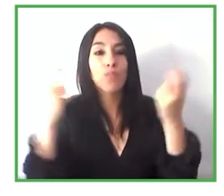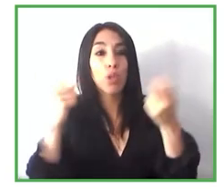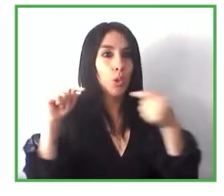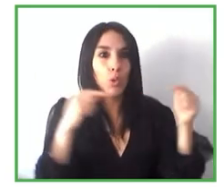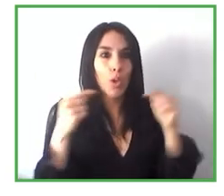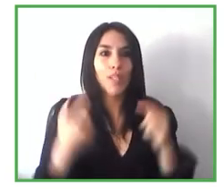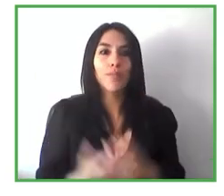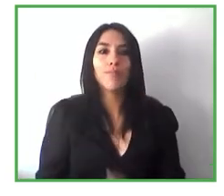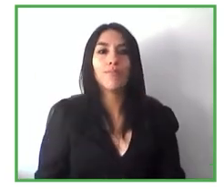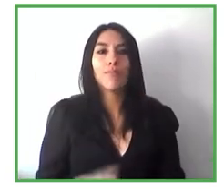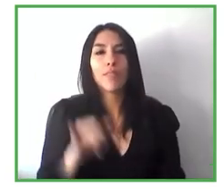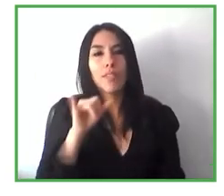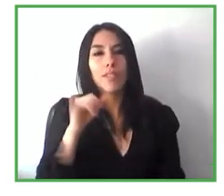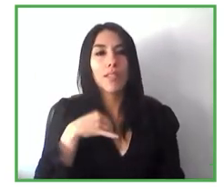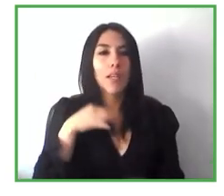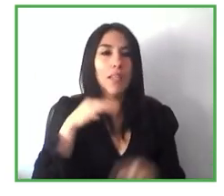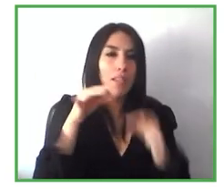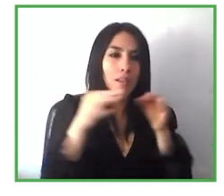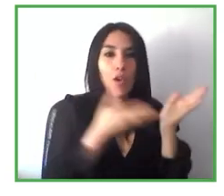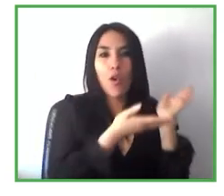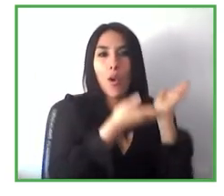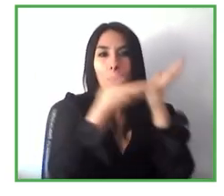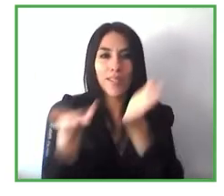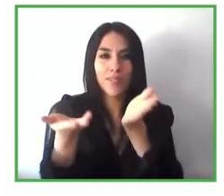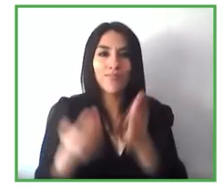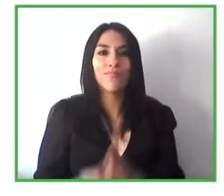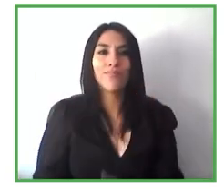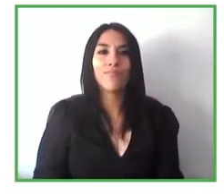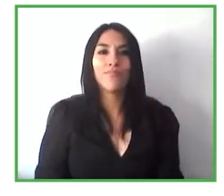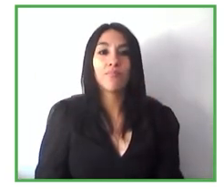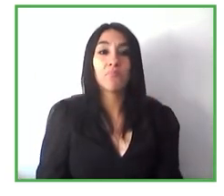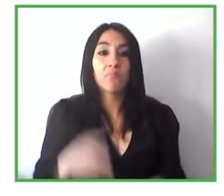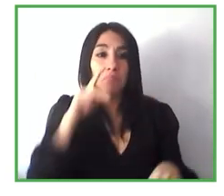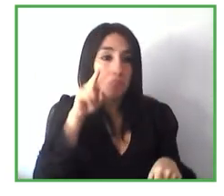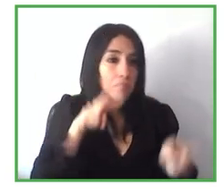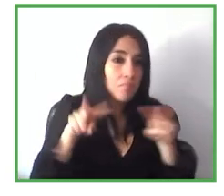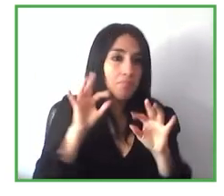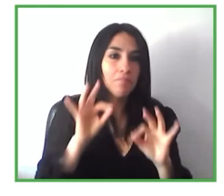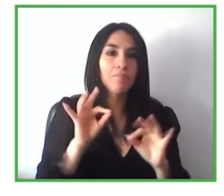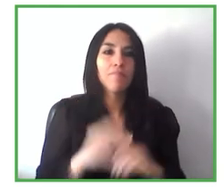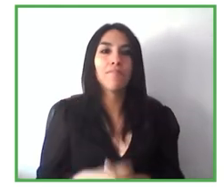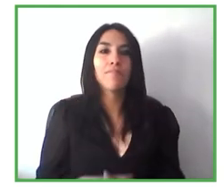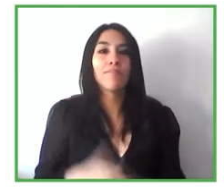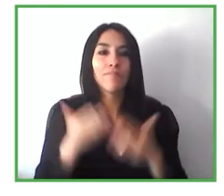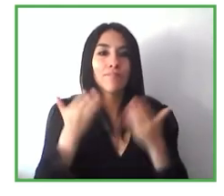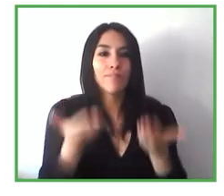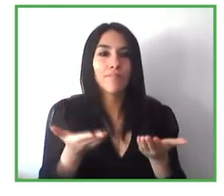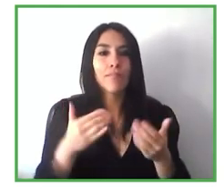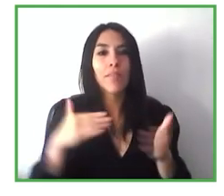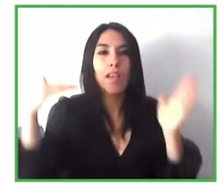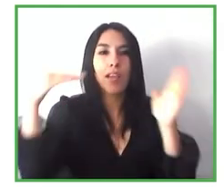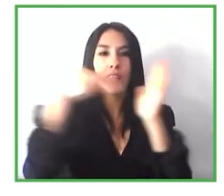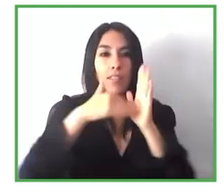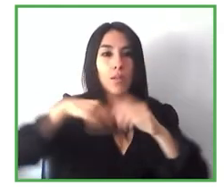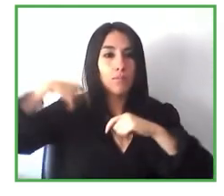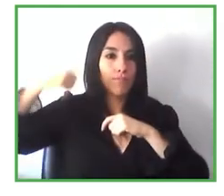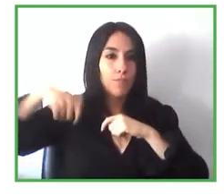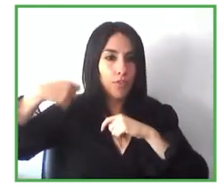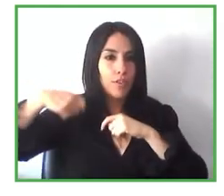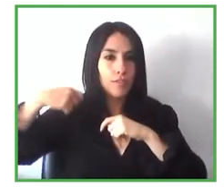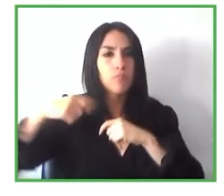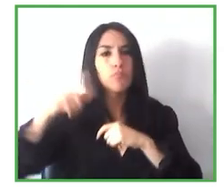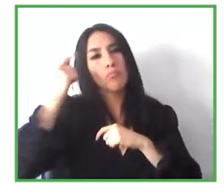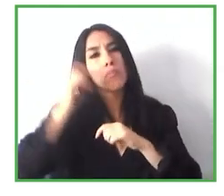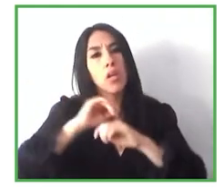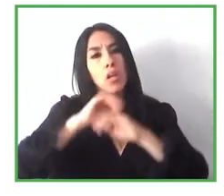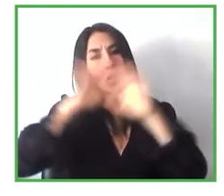a visualizar nuevamente esta sesión que entiendo que va a ser grabada por supuesto y a compartirla